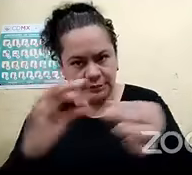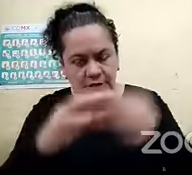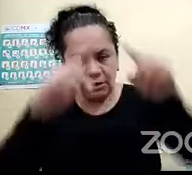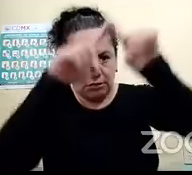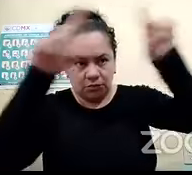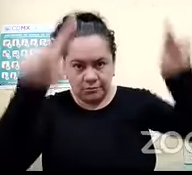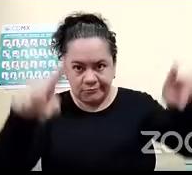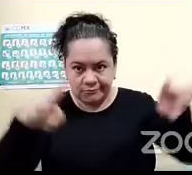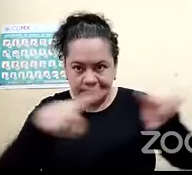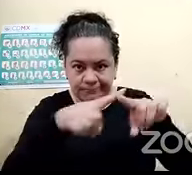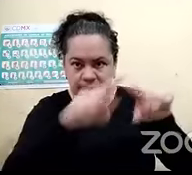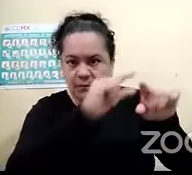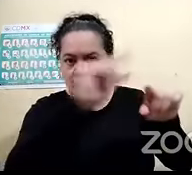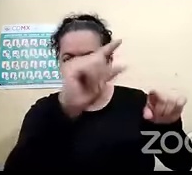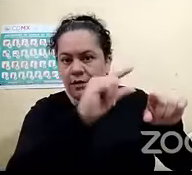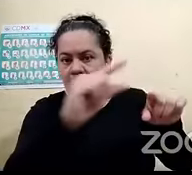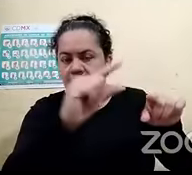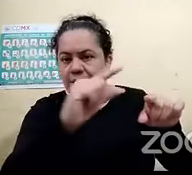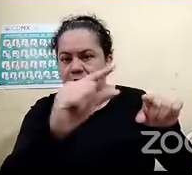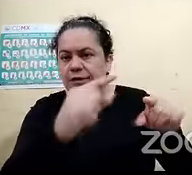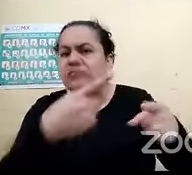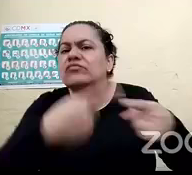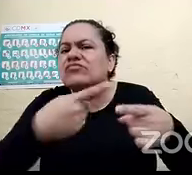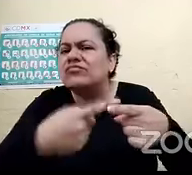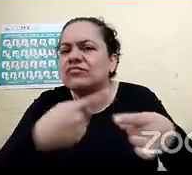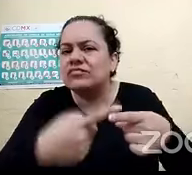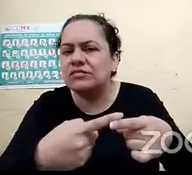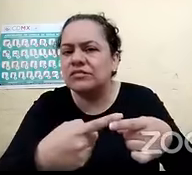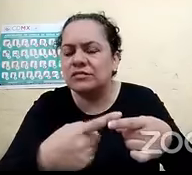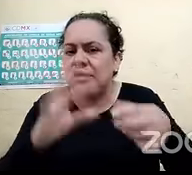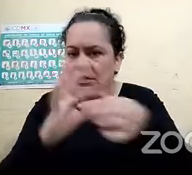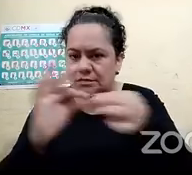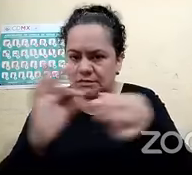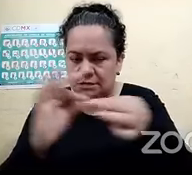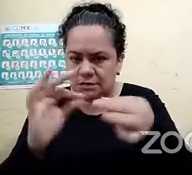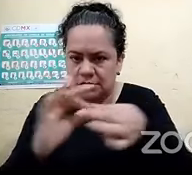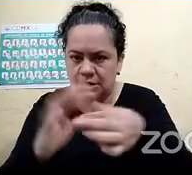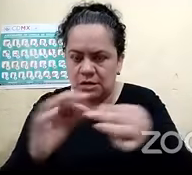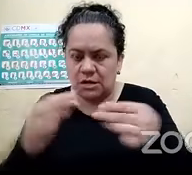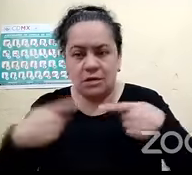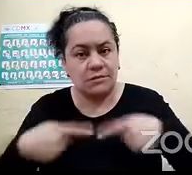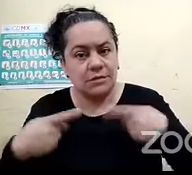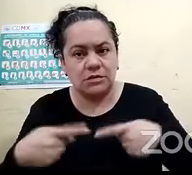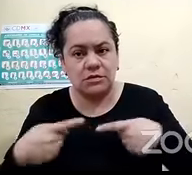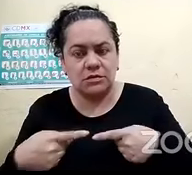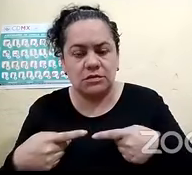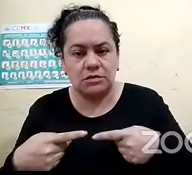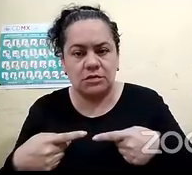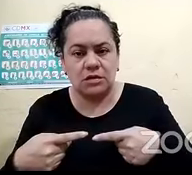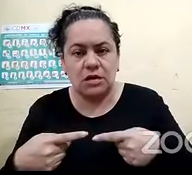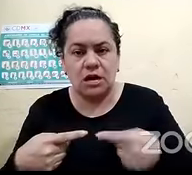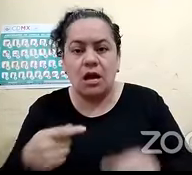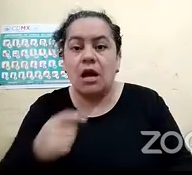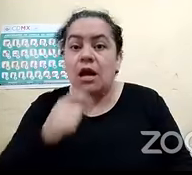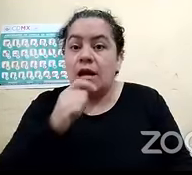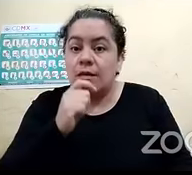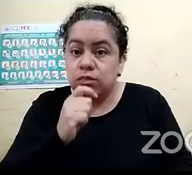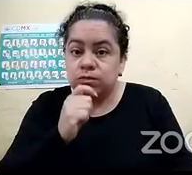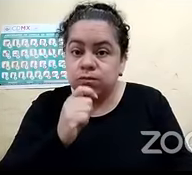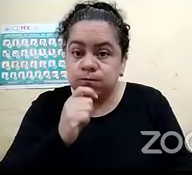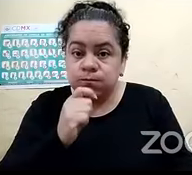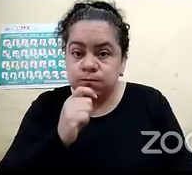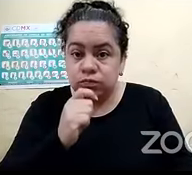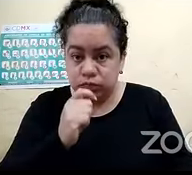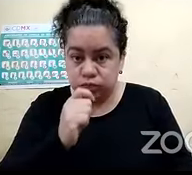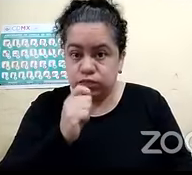en ese sentido es también bueno explicarles a las personas que el silbato también es una herramienta que puede ser de